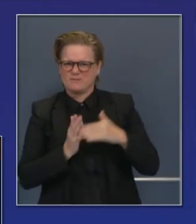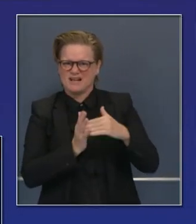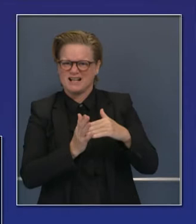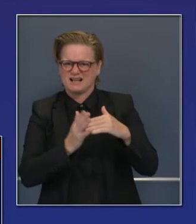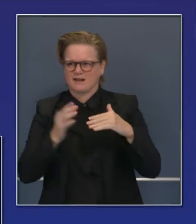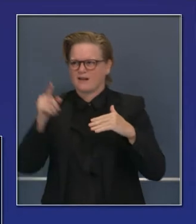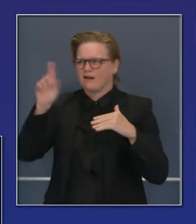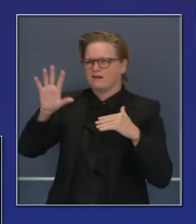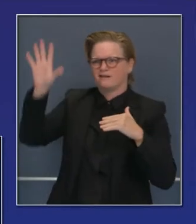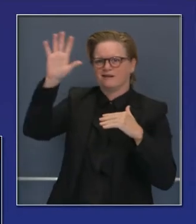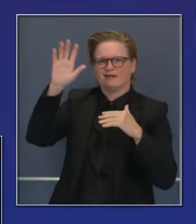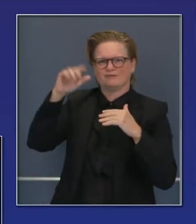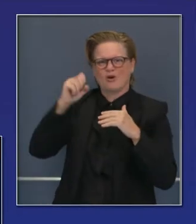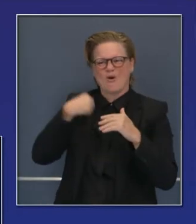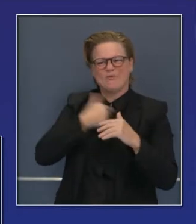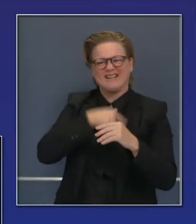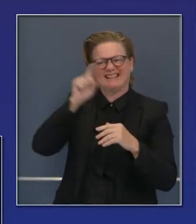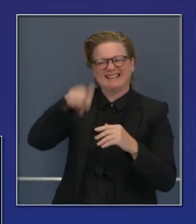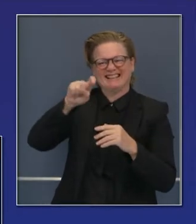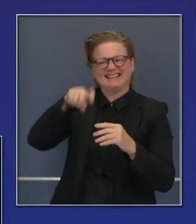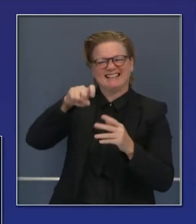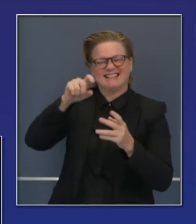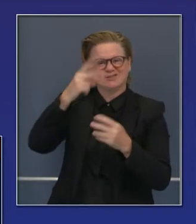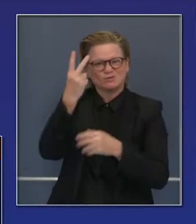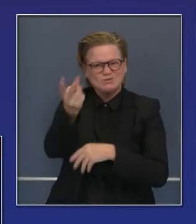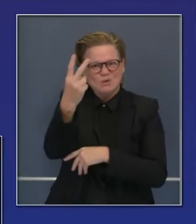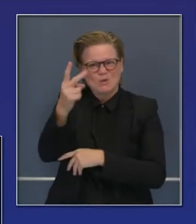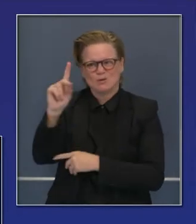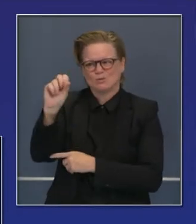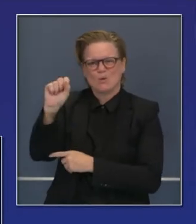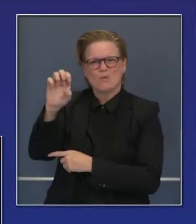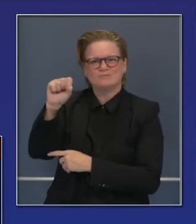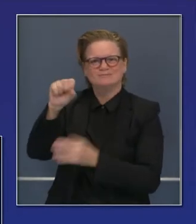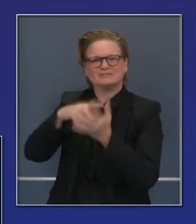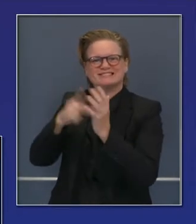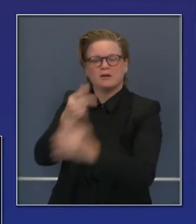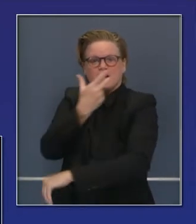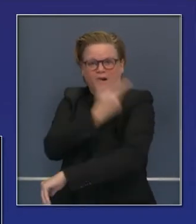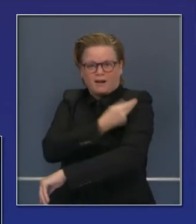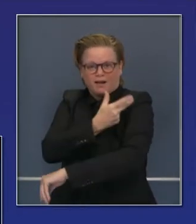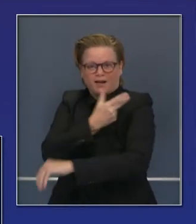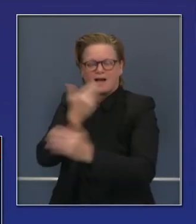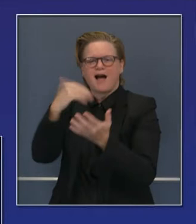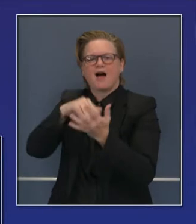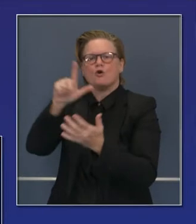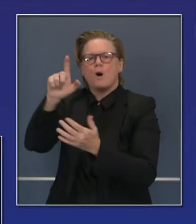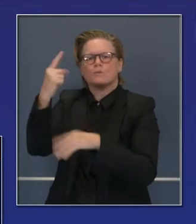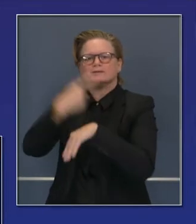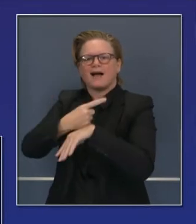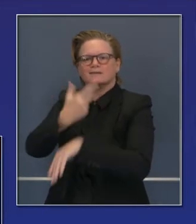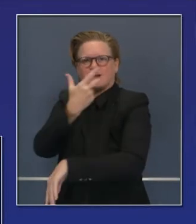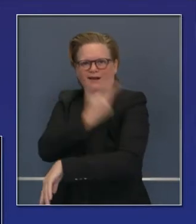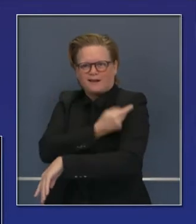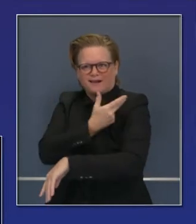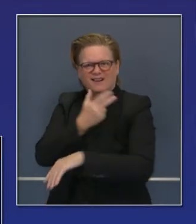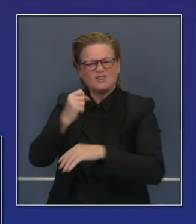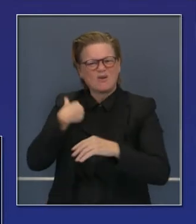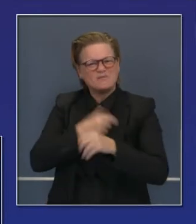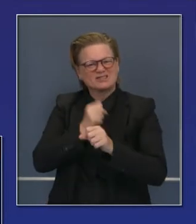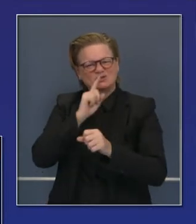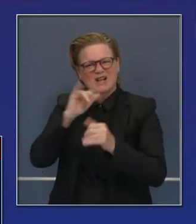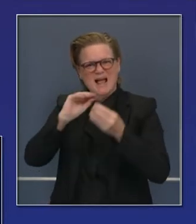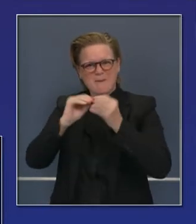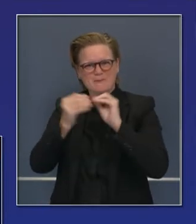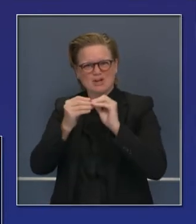millares de vacunas y se puede recortar a la mitad en cuanto al número total de que recibirán vacunas